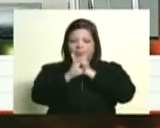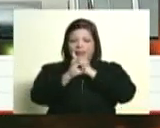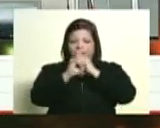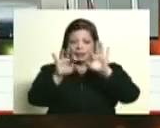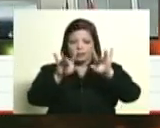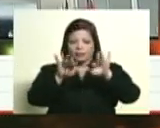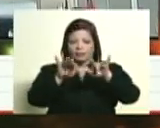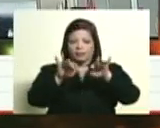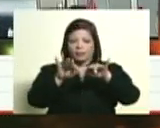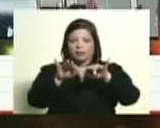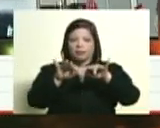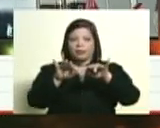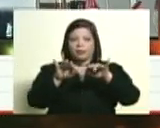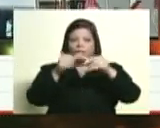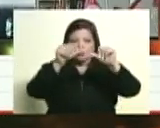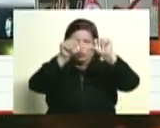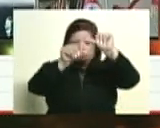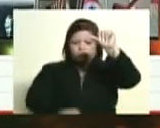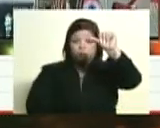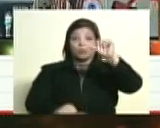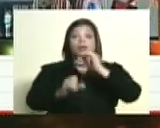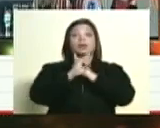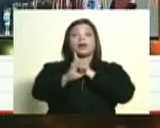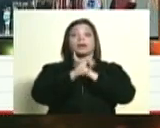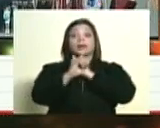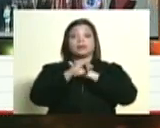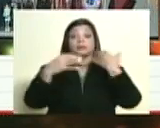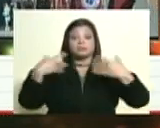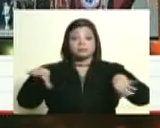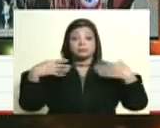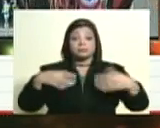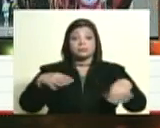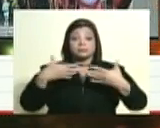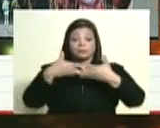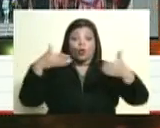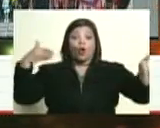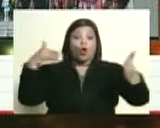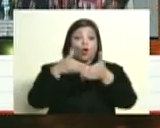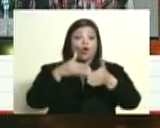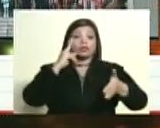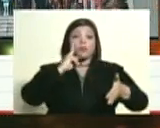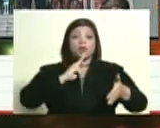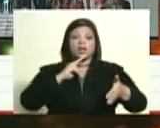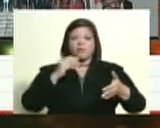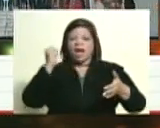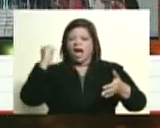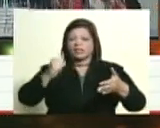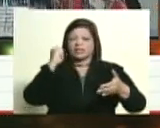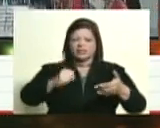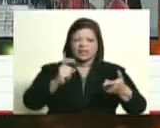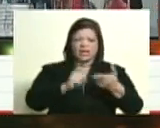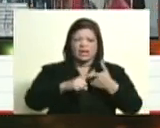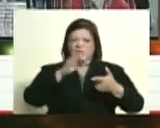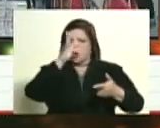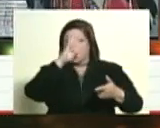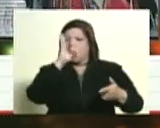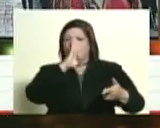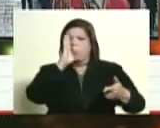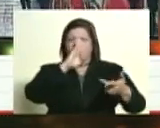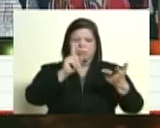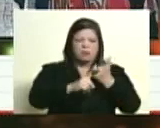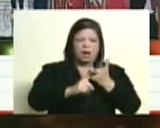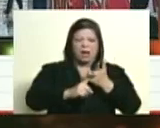colocas eso y te aparecen expresiones de ese tipo acusando a Bolívar de asesino de mujeriego